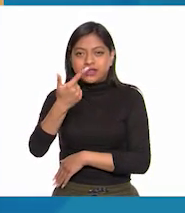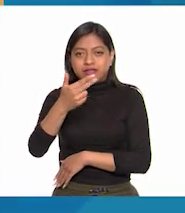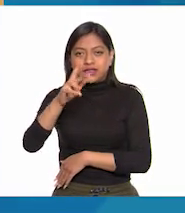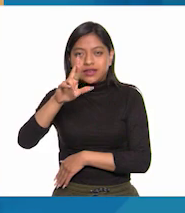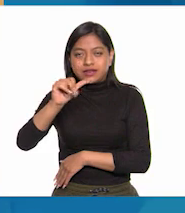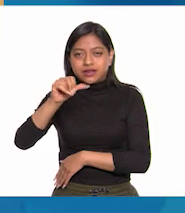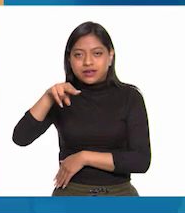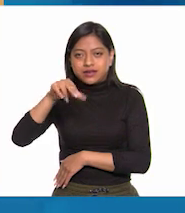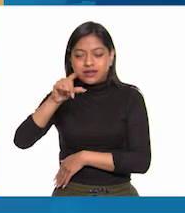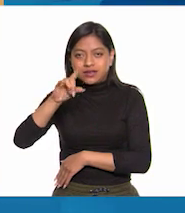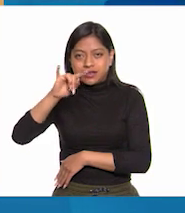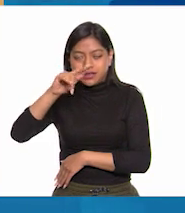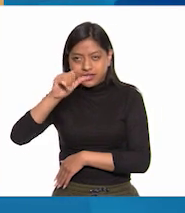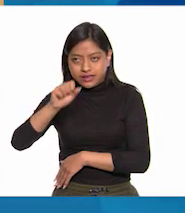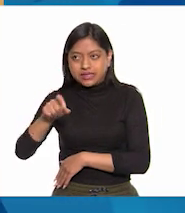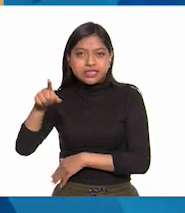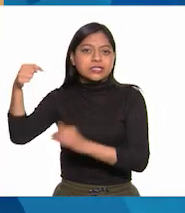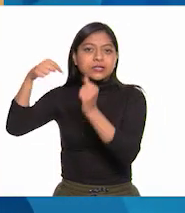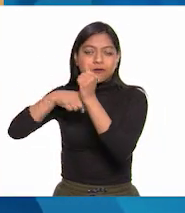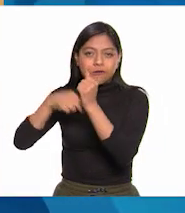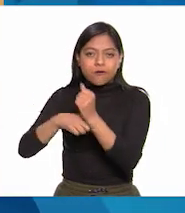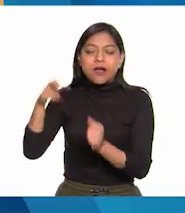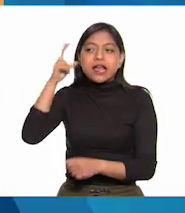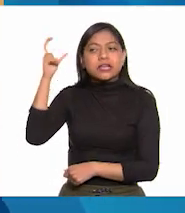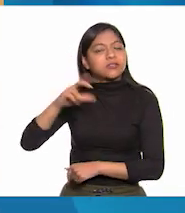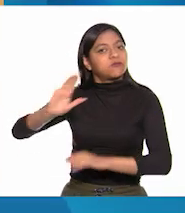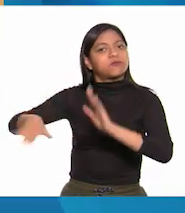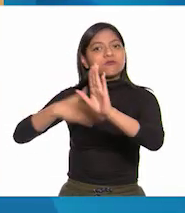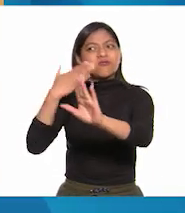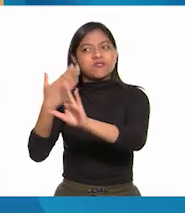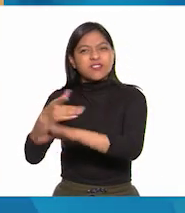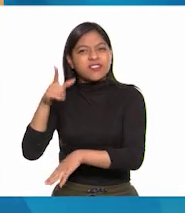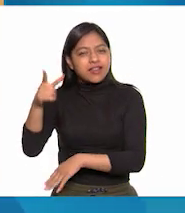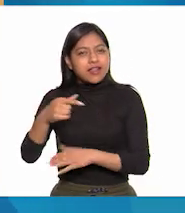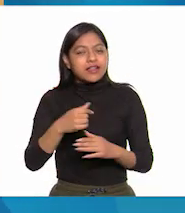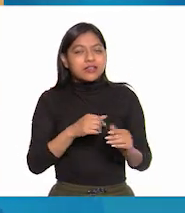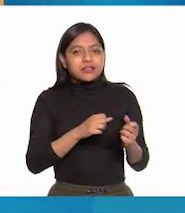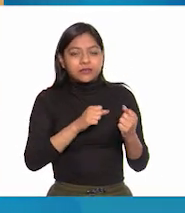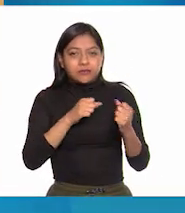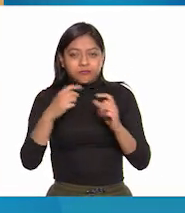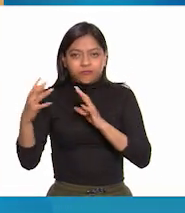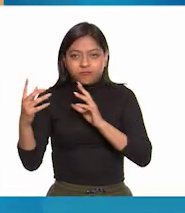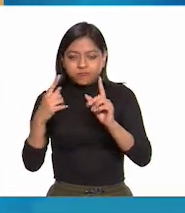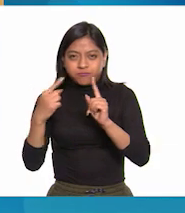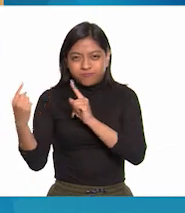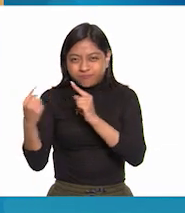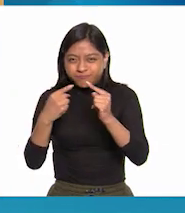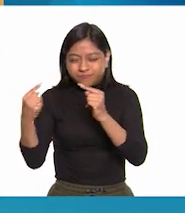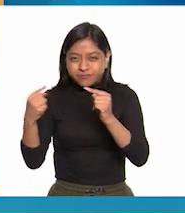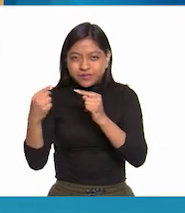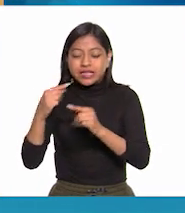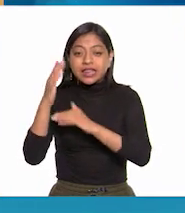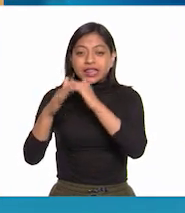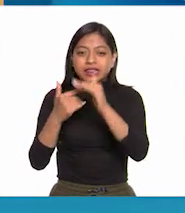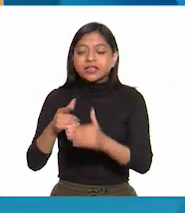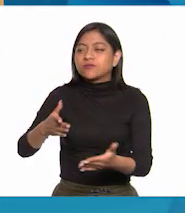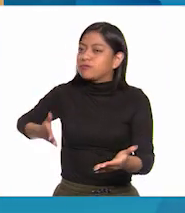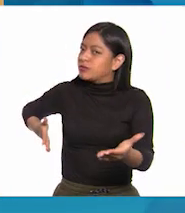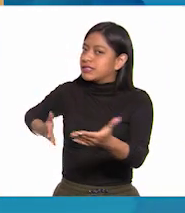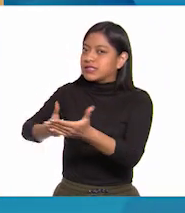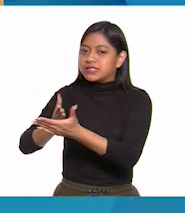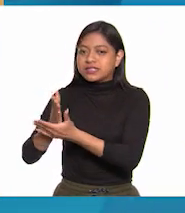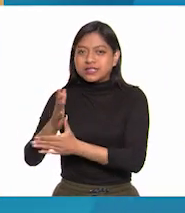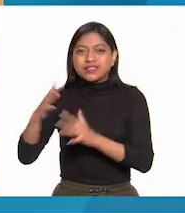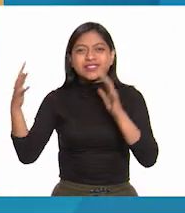Hidalgo dio la orden de ataque y tras una larga resistencia, la muchedumbre invadió la alóndiga y se lanzó a una